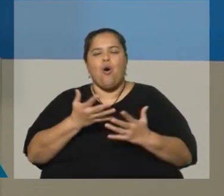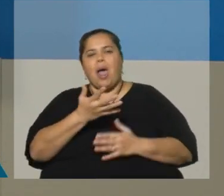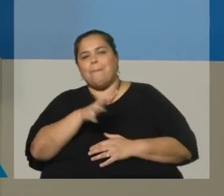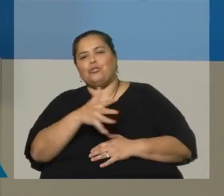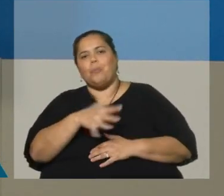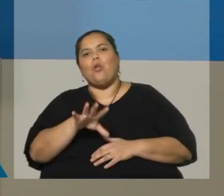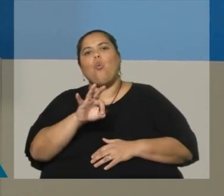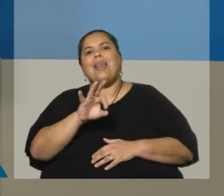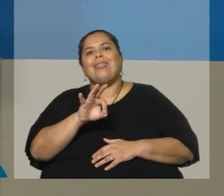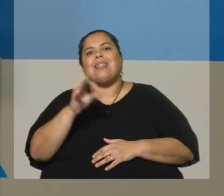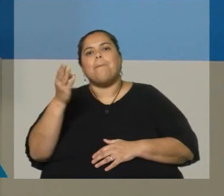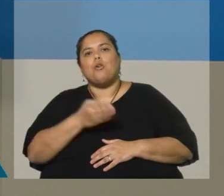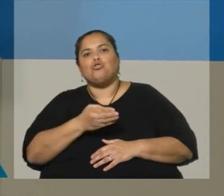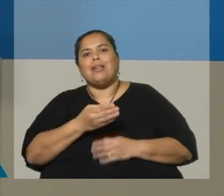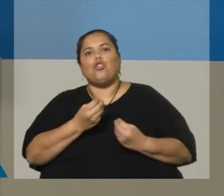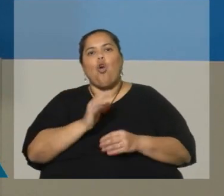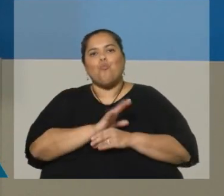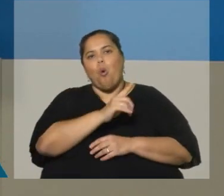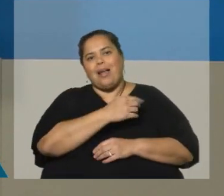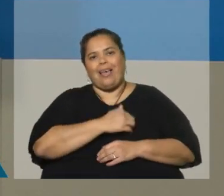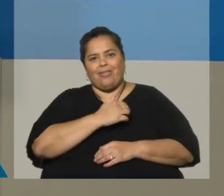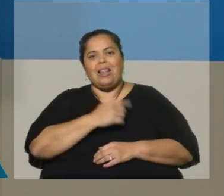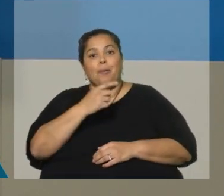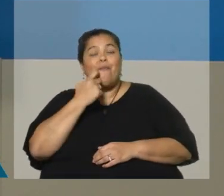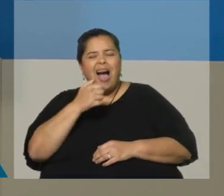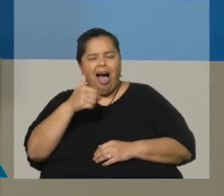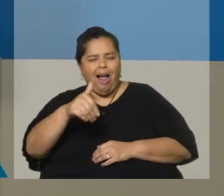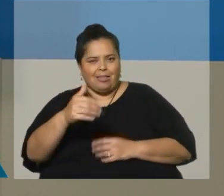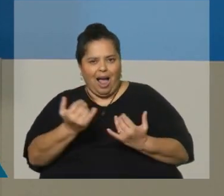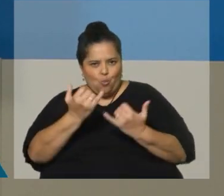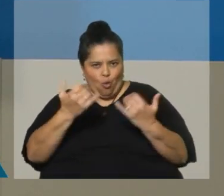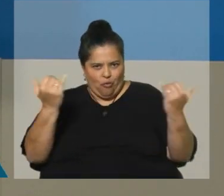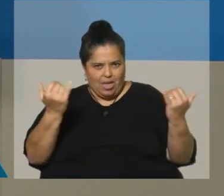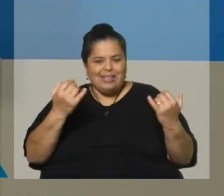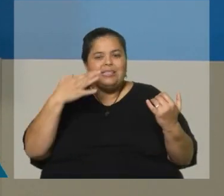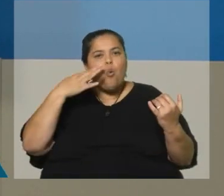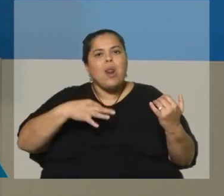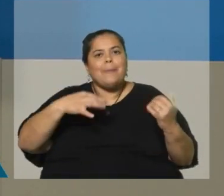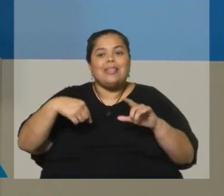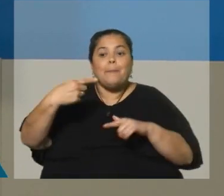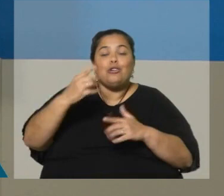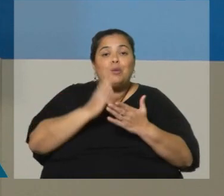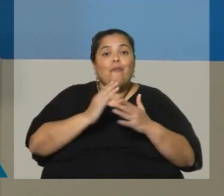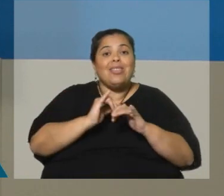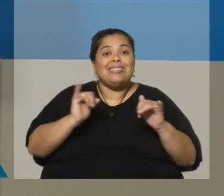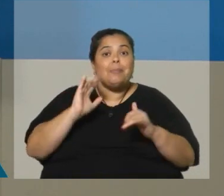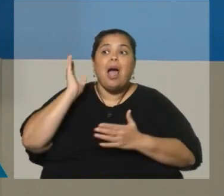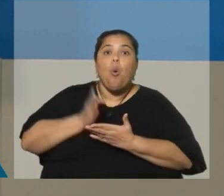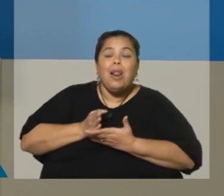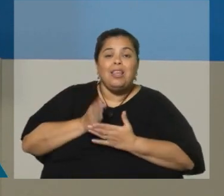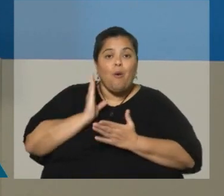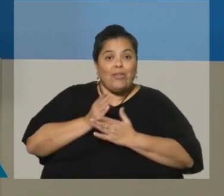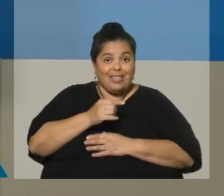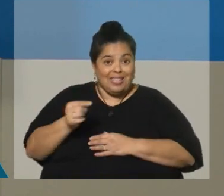de lo que logró Argentina, pero todavía tenemos algunos días. Y seguramente el fin de semana que viene va a ser un fin de semana muy intenso, porque es el último fin de semana